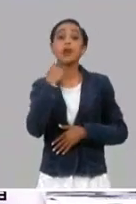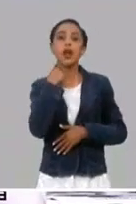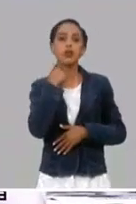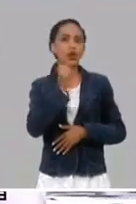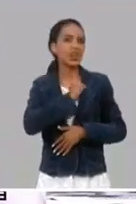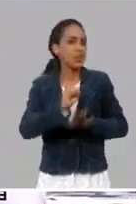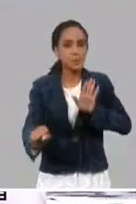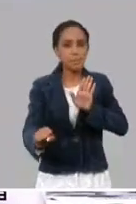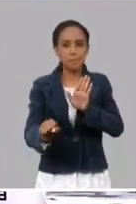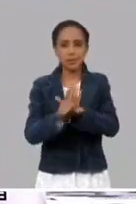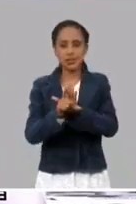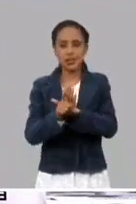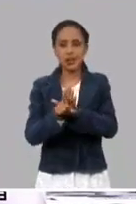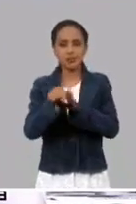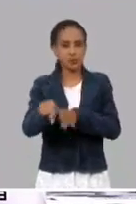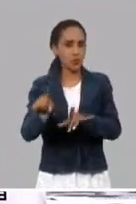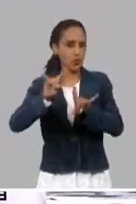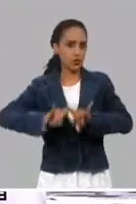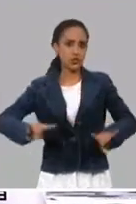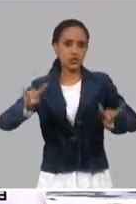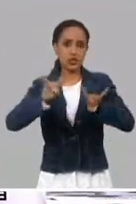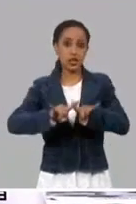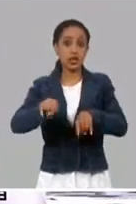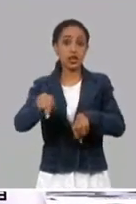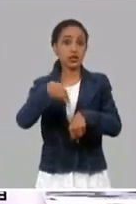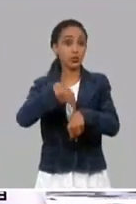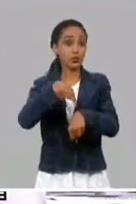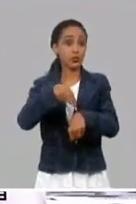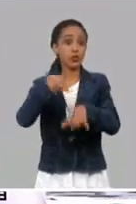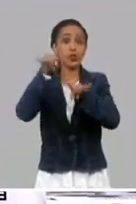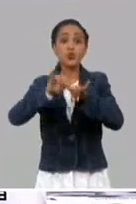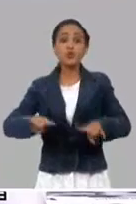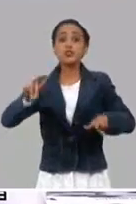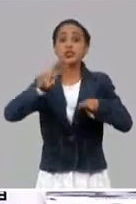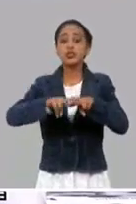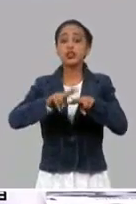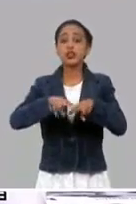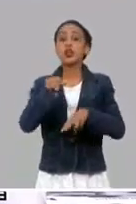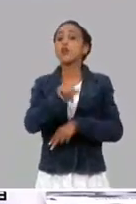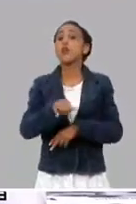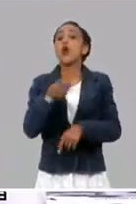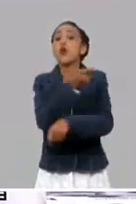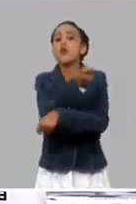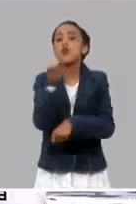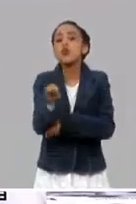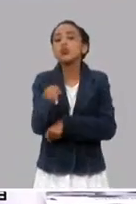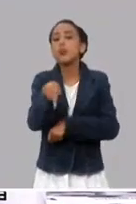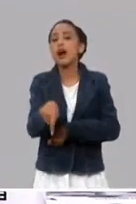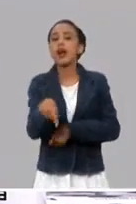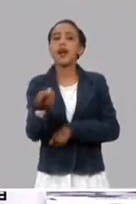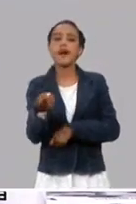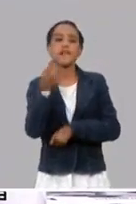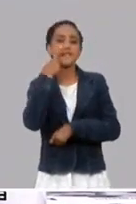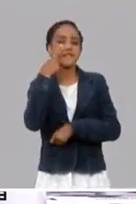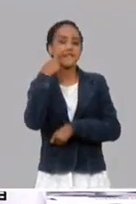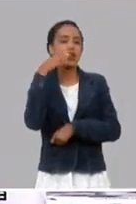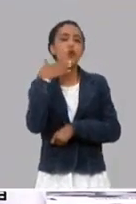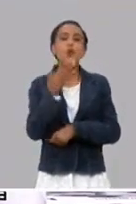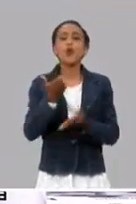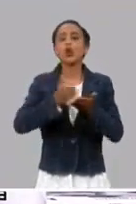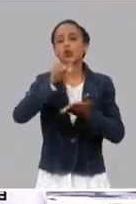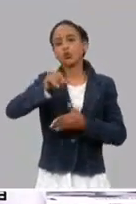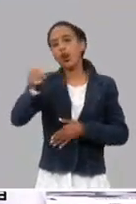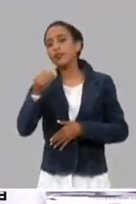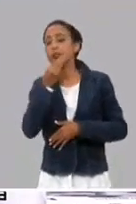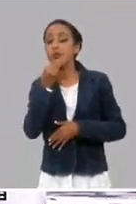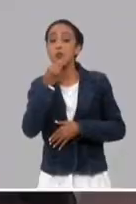estudiantes del primer año de la Universidad de La Habana que está puntualizando y afinando